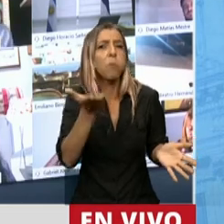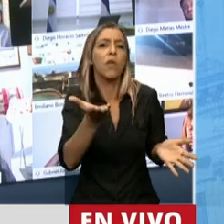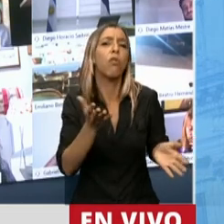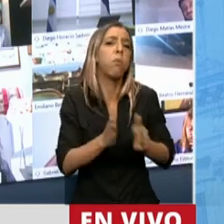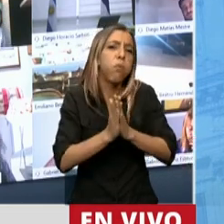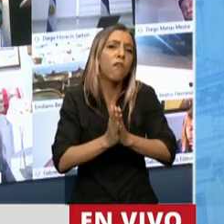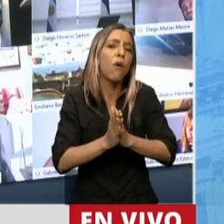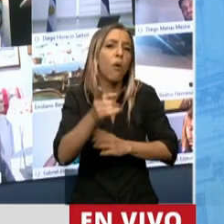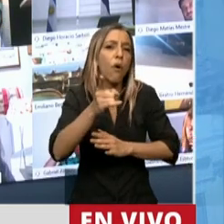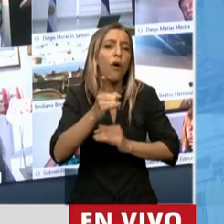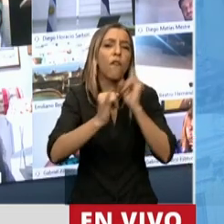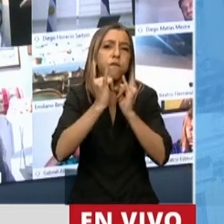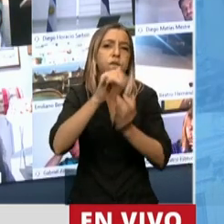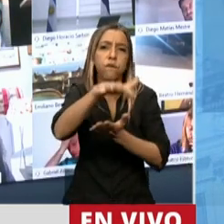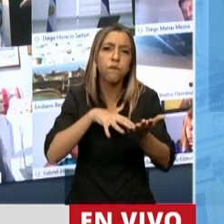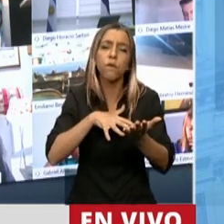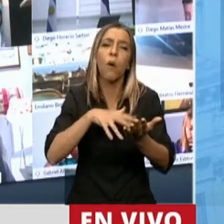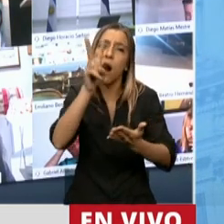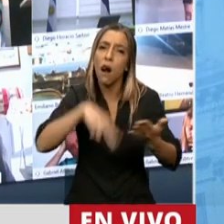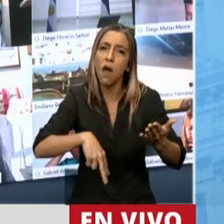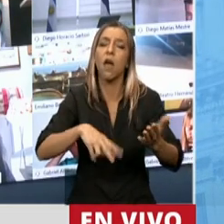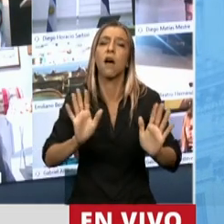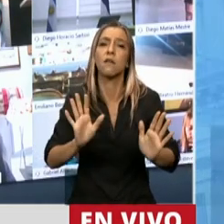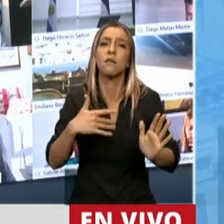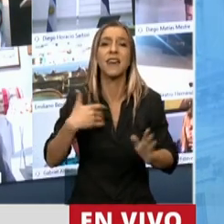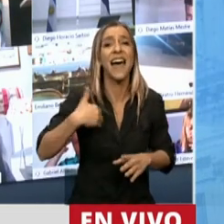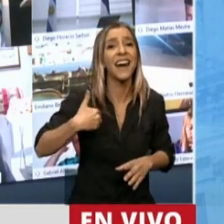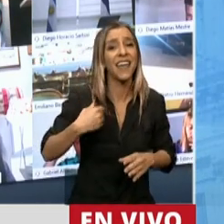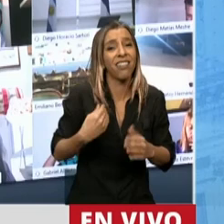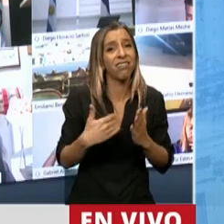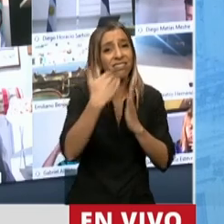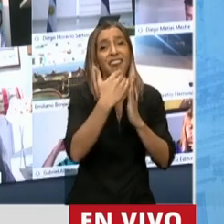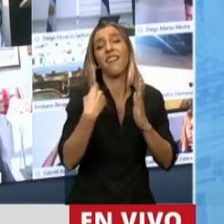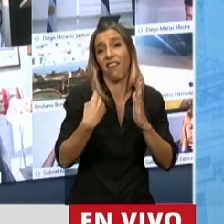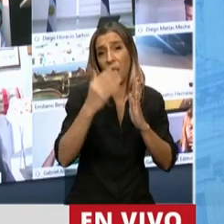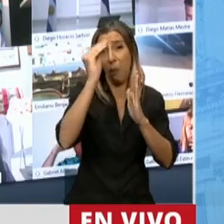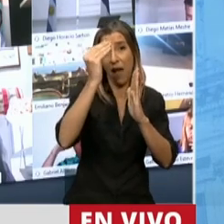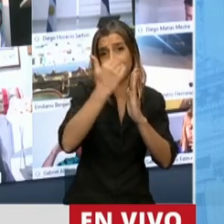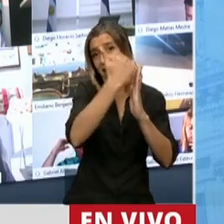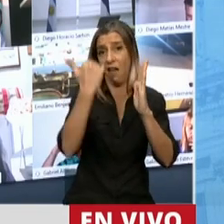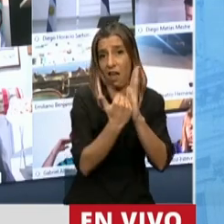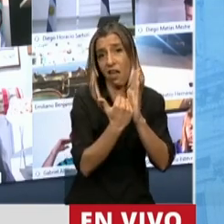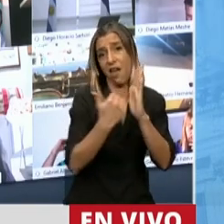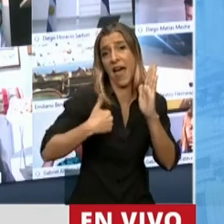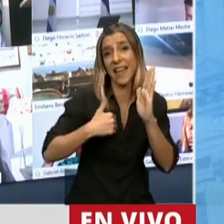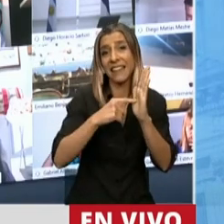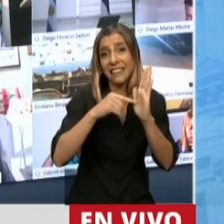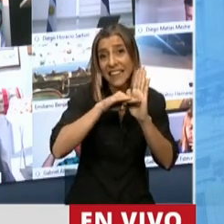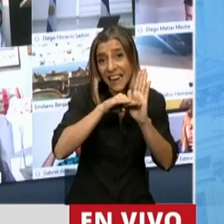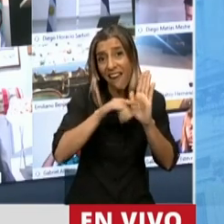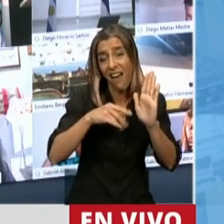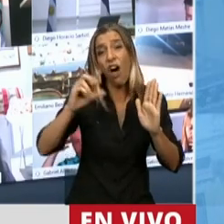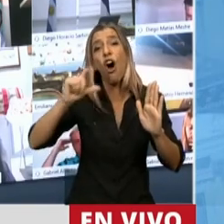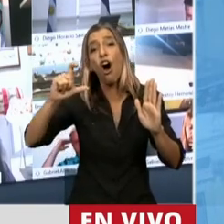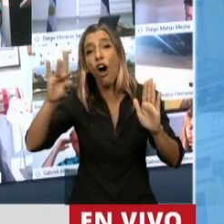se publica de la CEPAL. Argentina está por debajo de Brasil, Argentina está por debajo del promedio de la OCDE